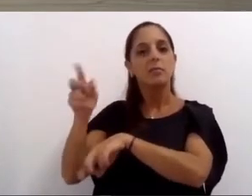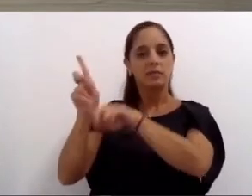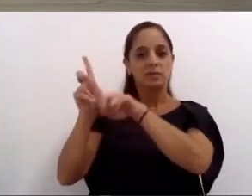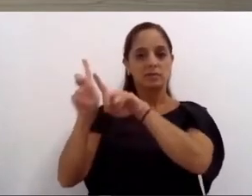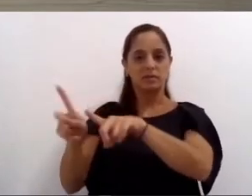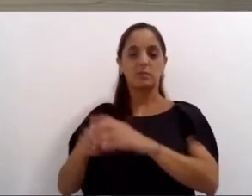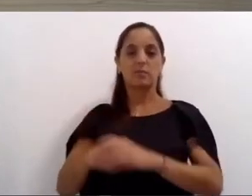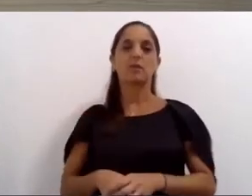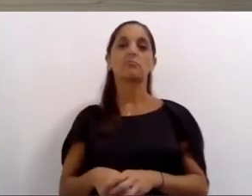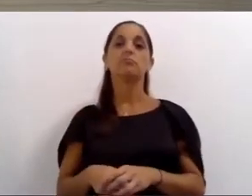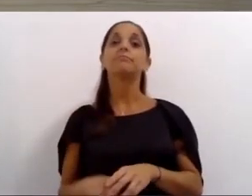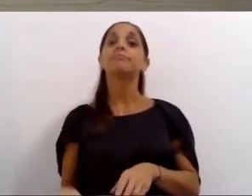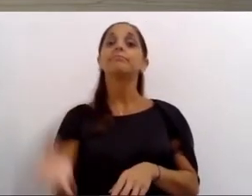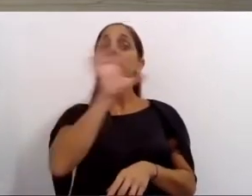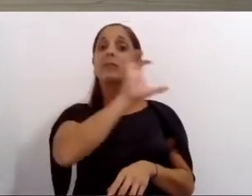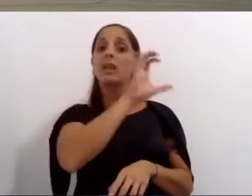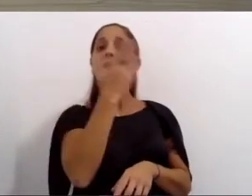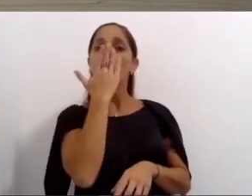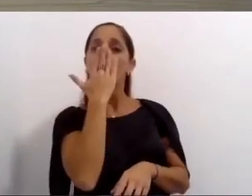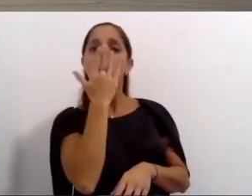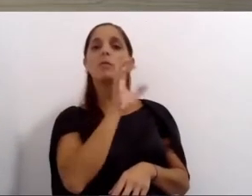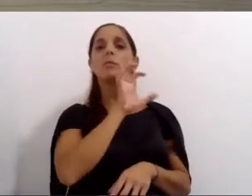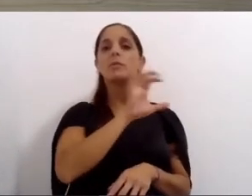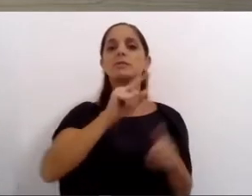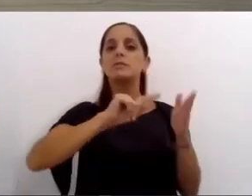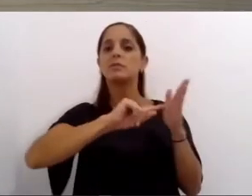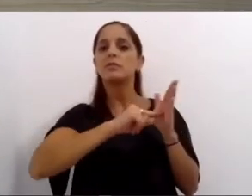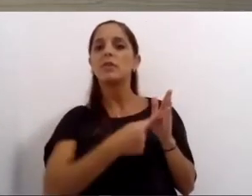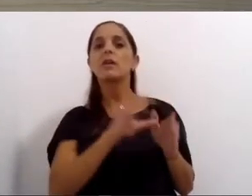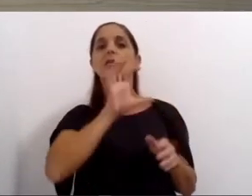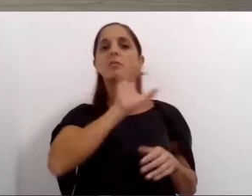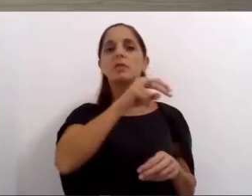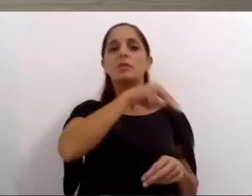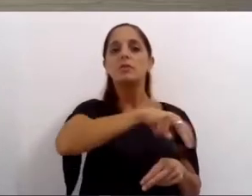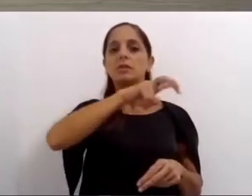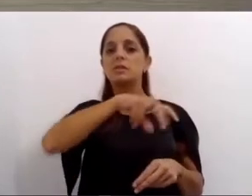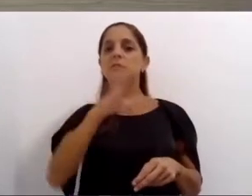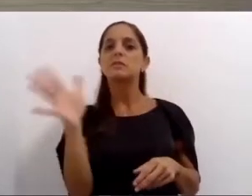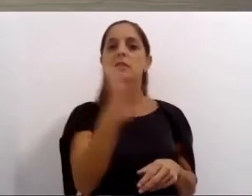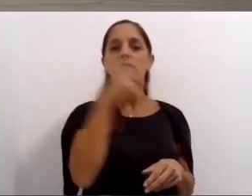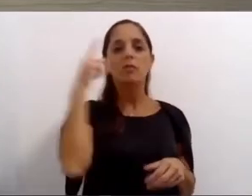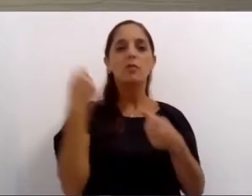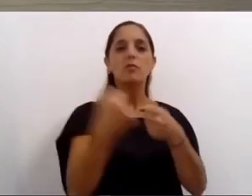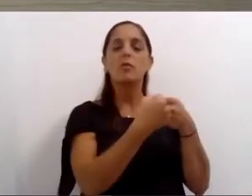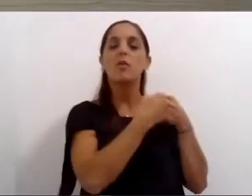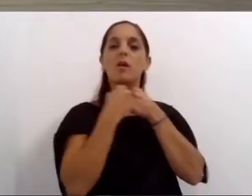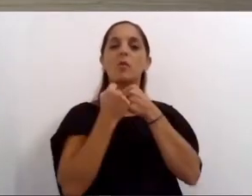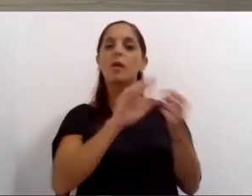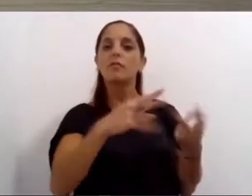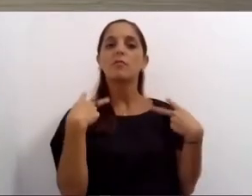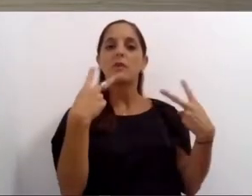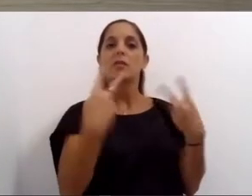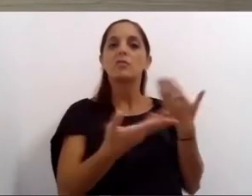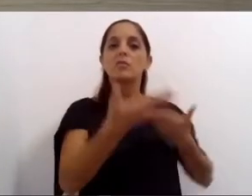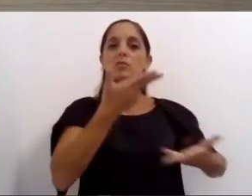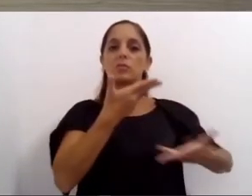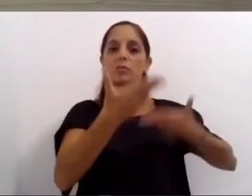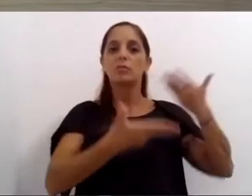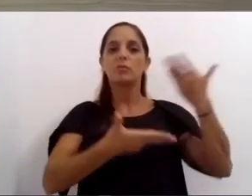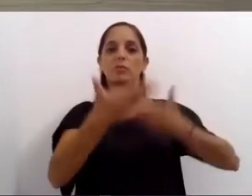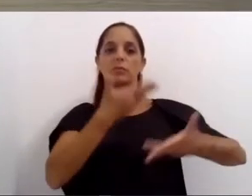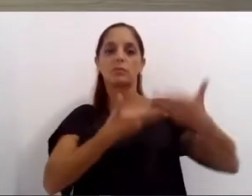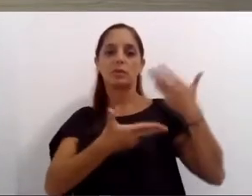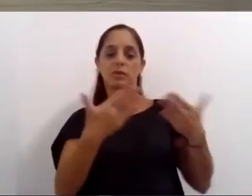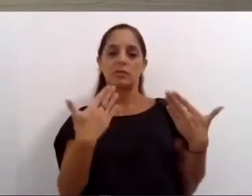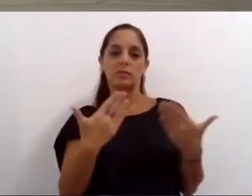y tenemos todo listo para hacerlo con Buenos Aires Ciudad de Santa Fe y Neuquén promoviendo el intercambio de acciones de promoción turística conjunta y trabajando en la